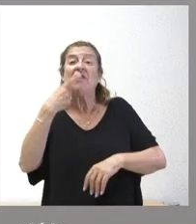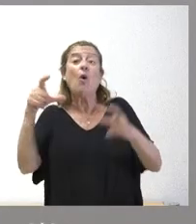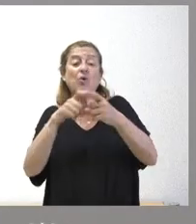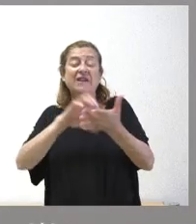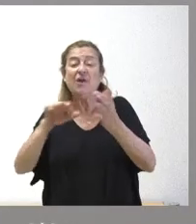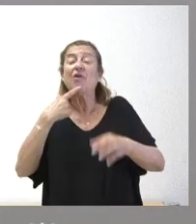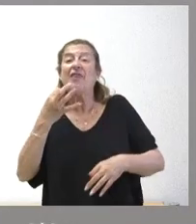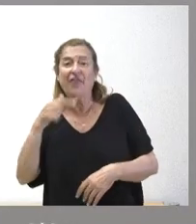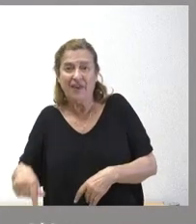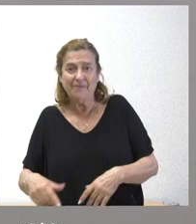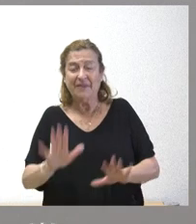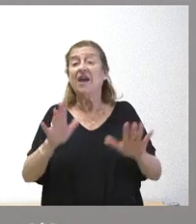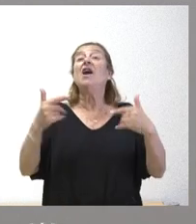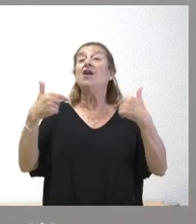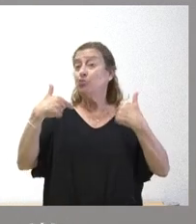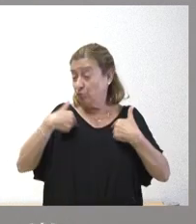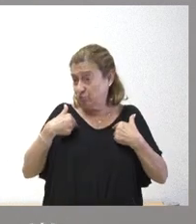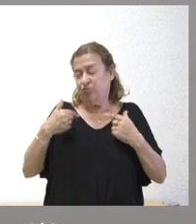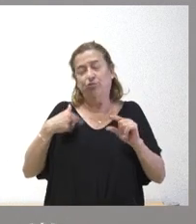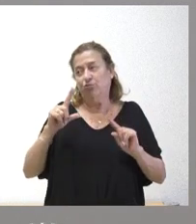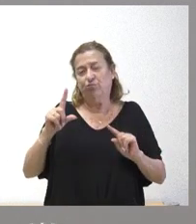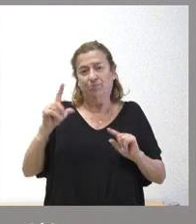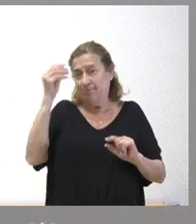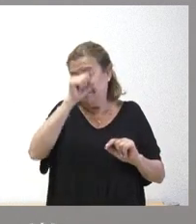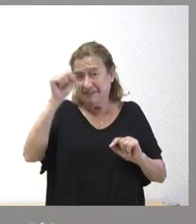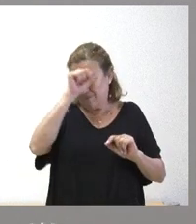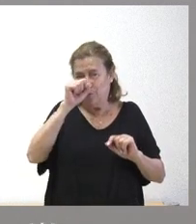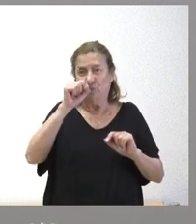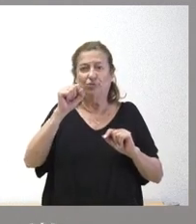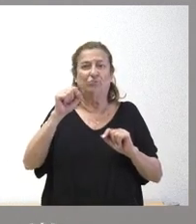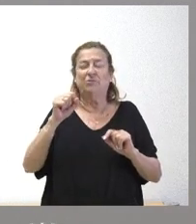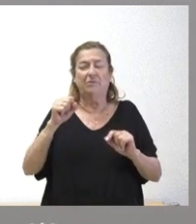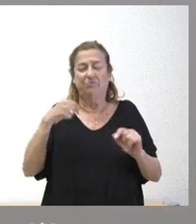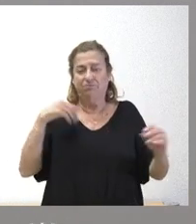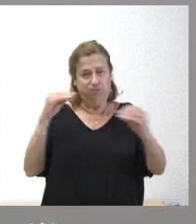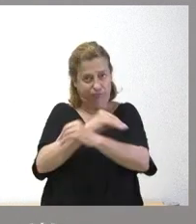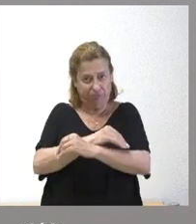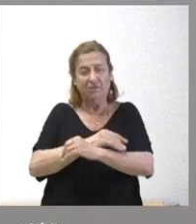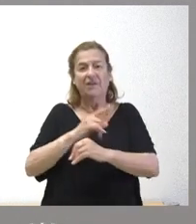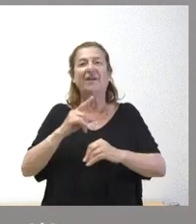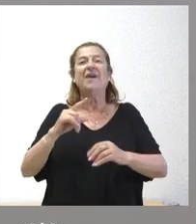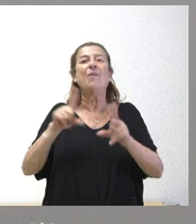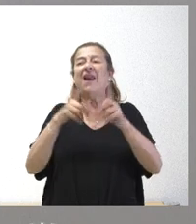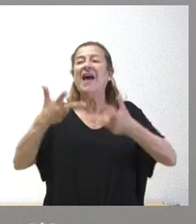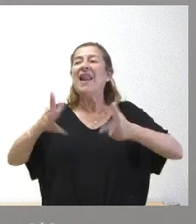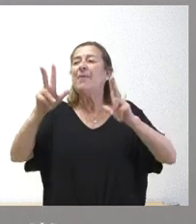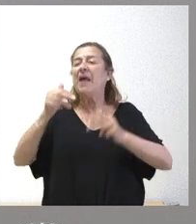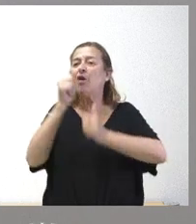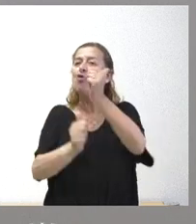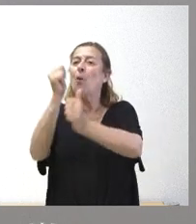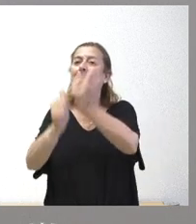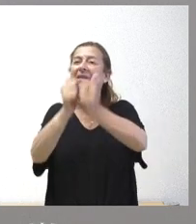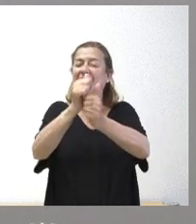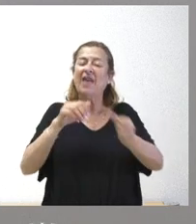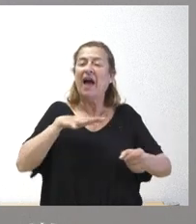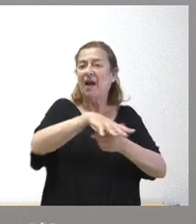Con Castilla y León nosotros somos contrarios a la disminución de la libre competencia en el ámbito del